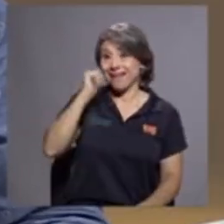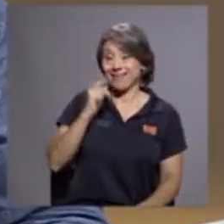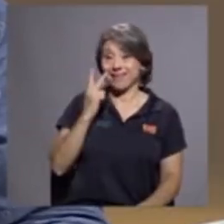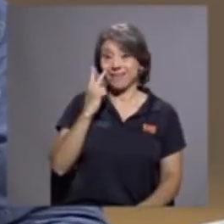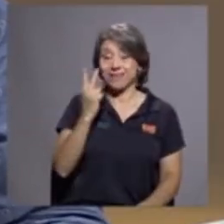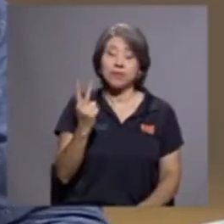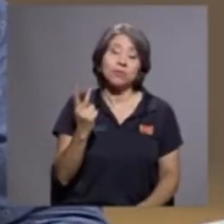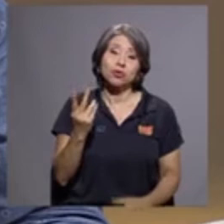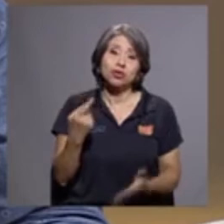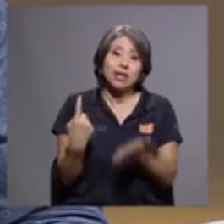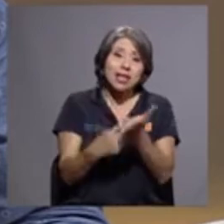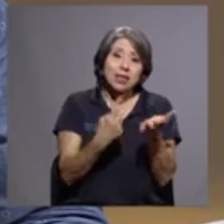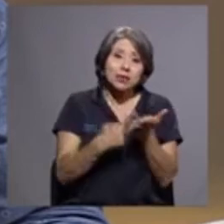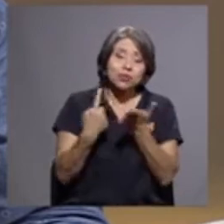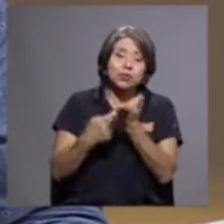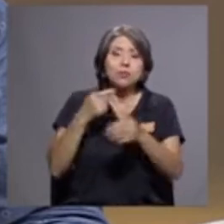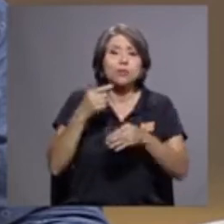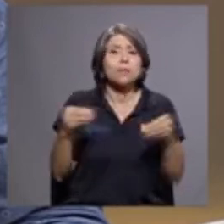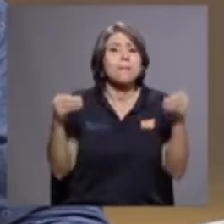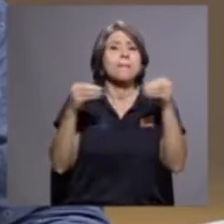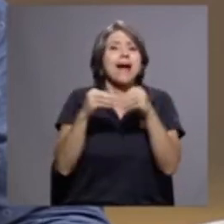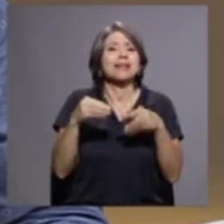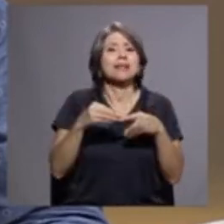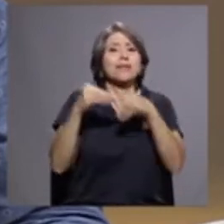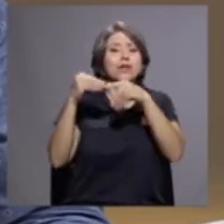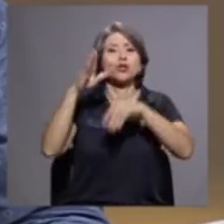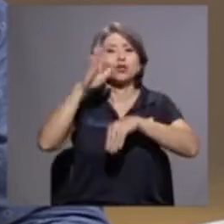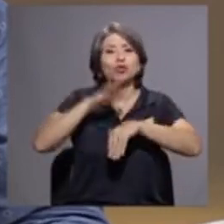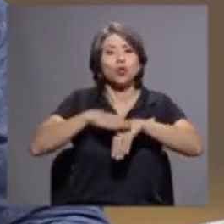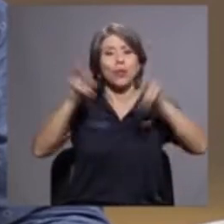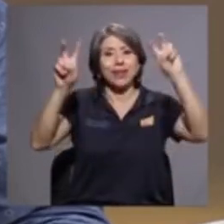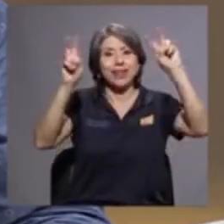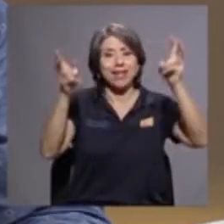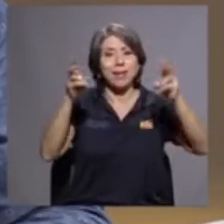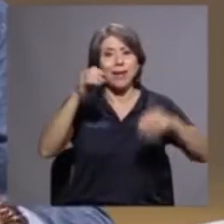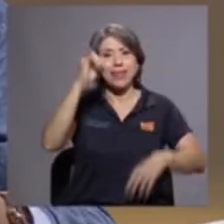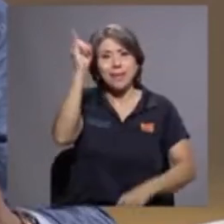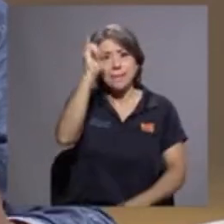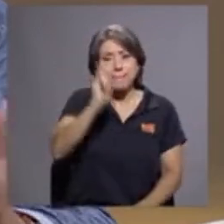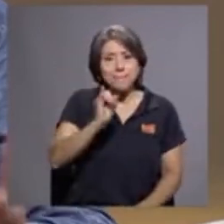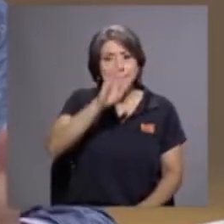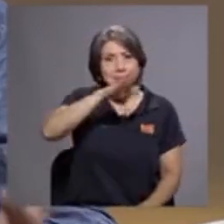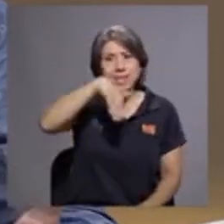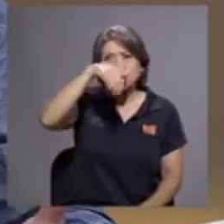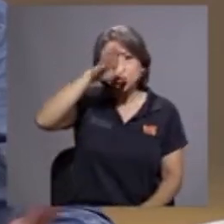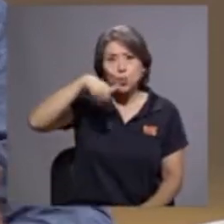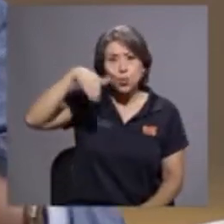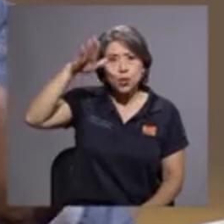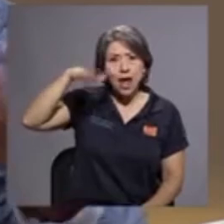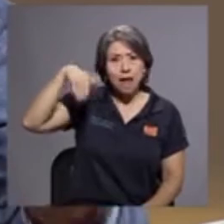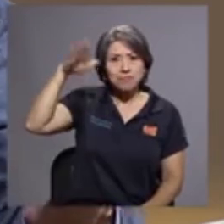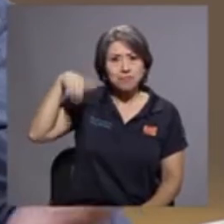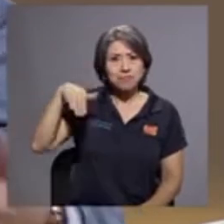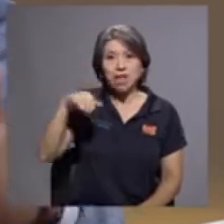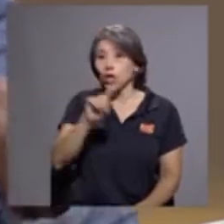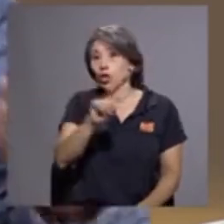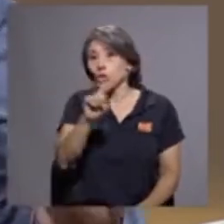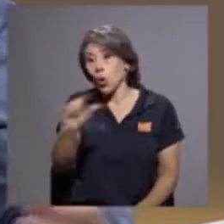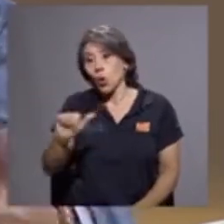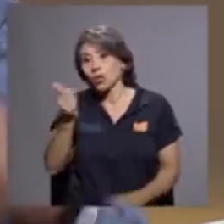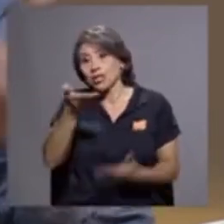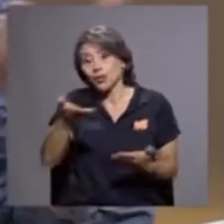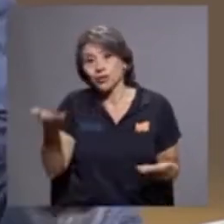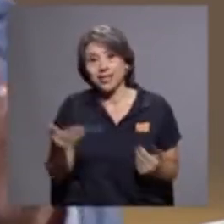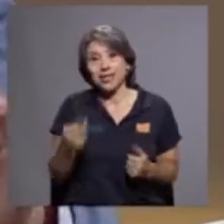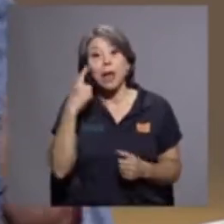se refiere más que todo al tema de pintura, no así, este, otro, digamos, otro tipo de activos, usted, ahí encuentra